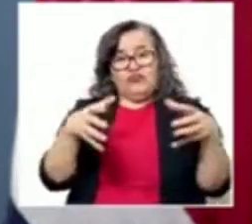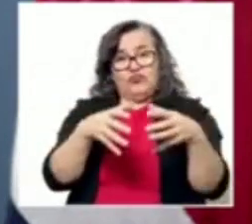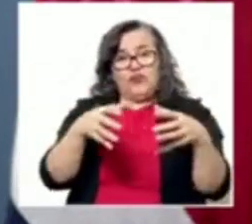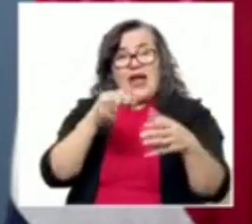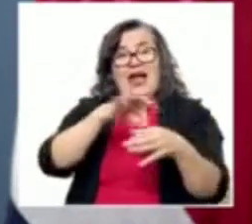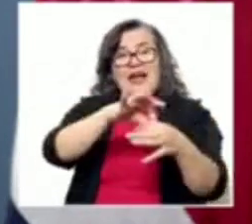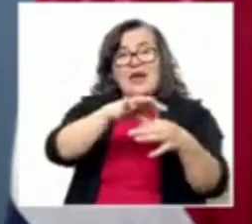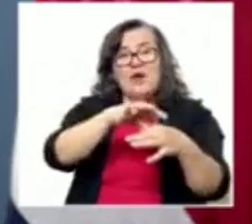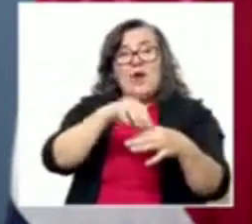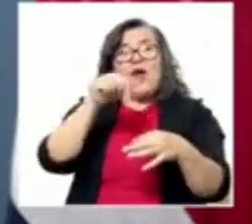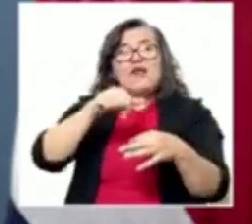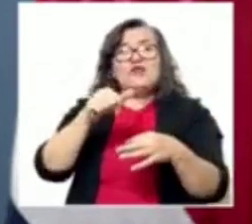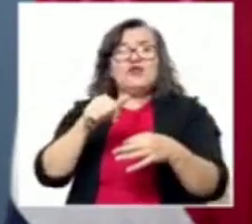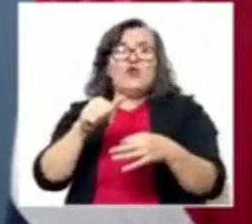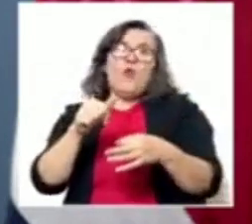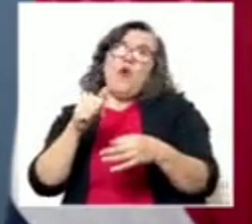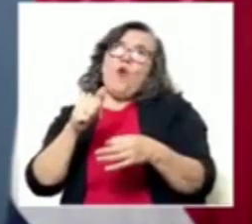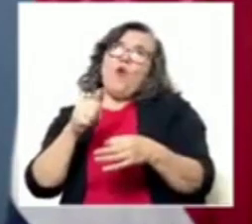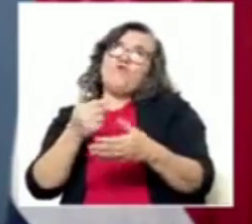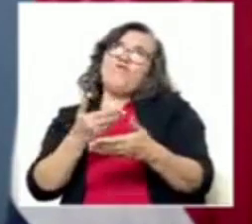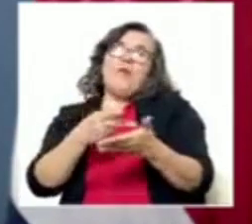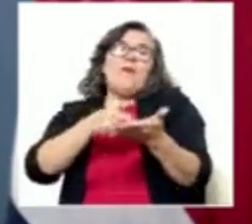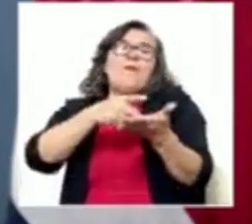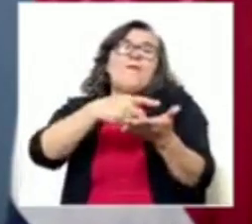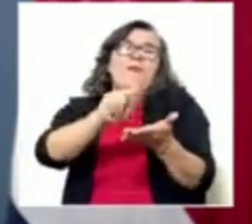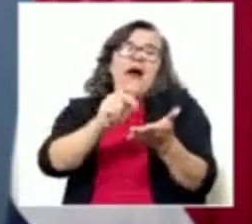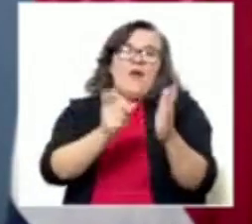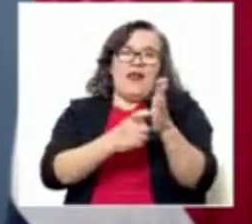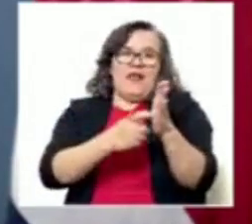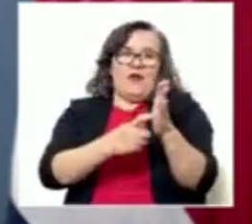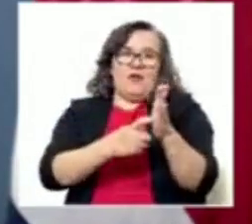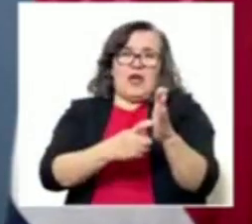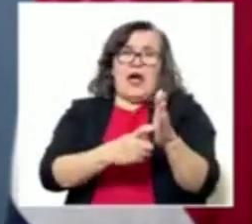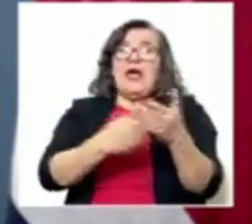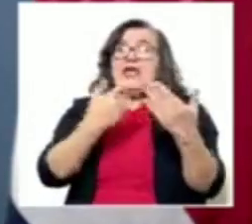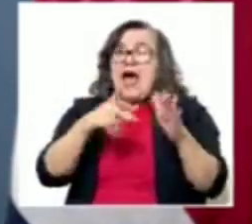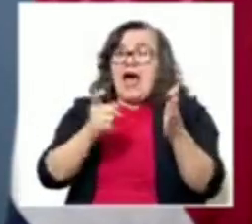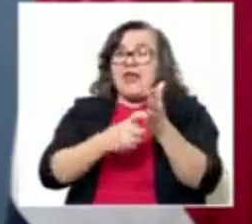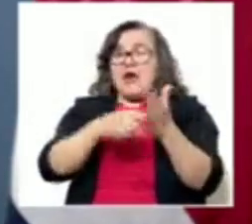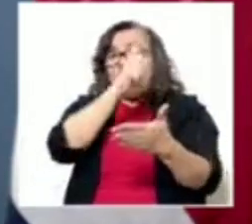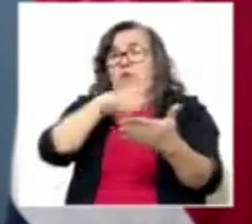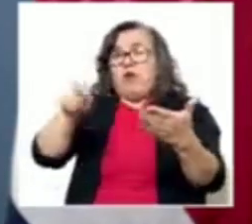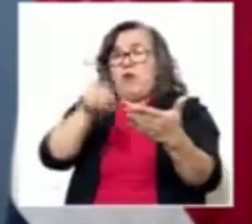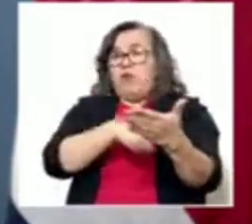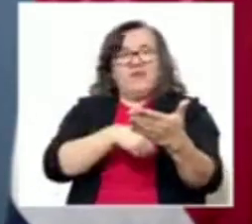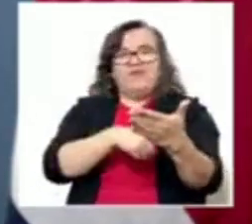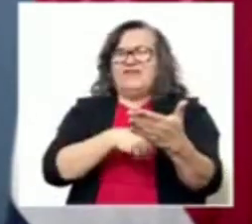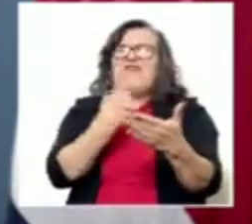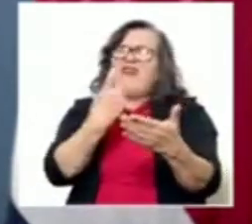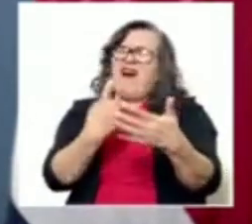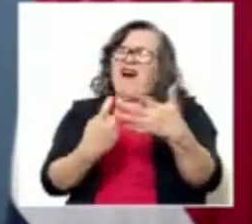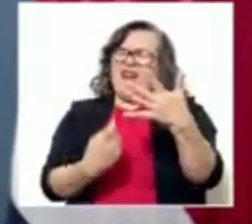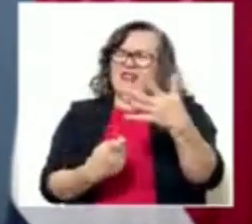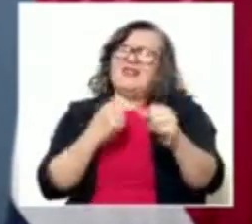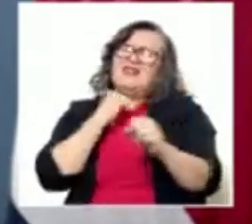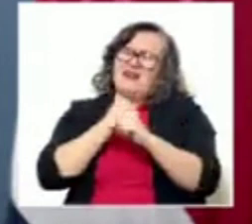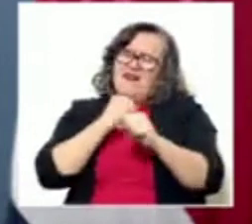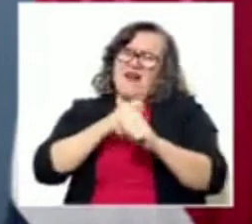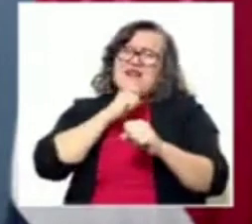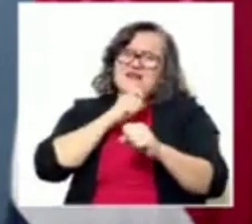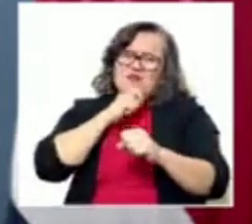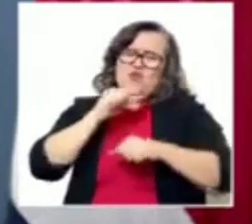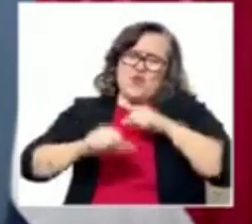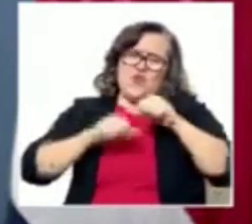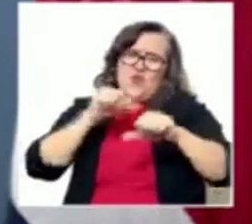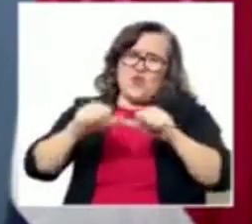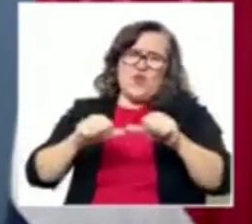un abono a esa deuda. No es la cancelación, vamos a seguir trabajando muy duro, no vamos a